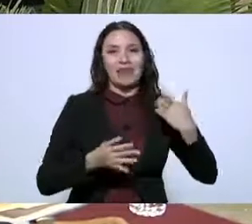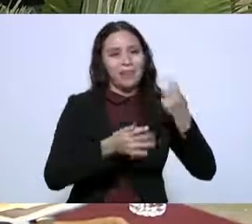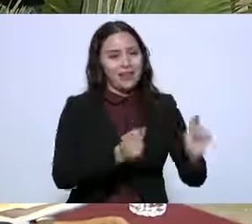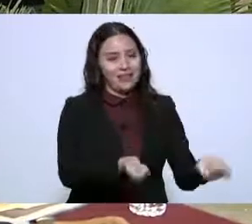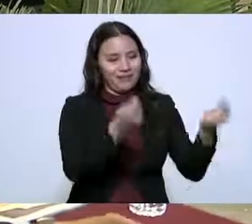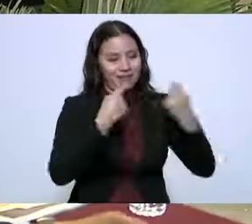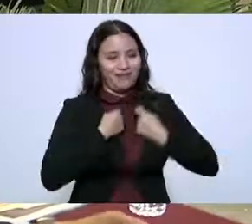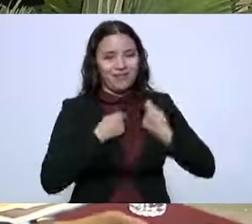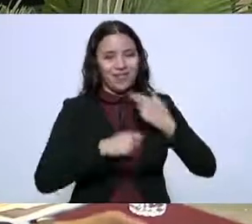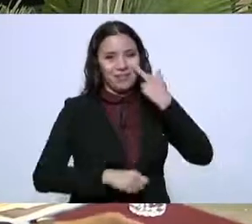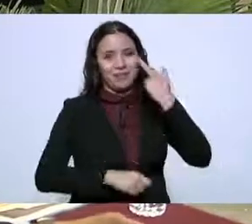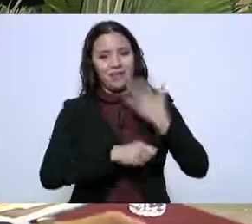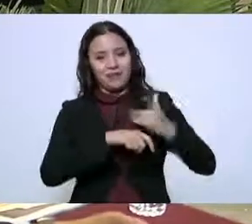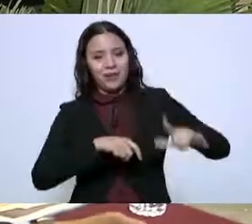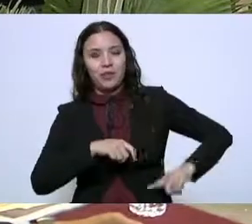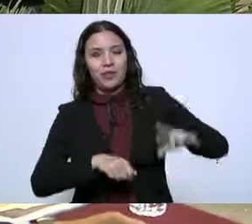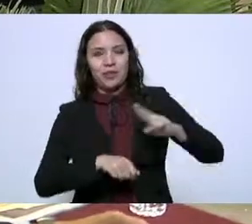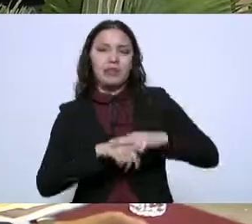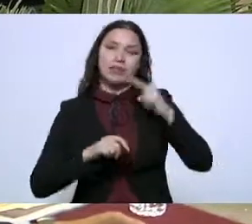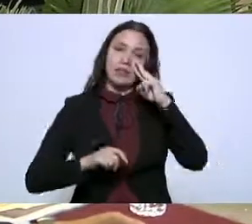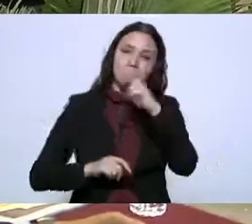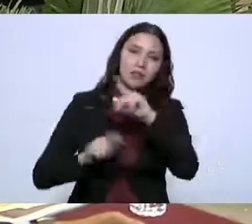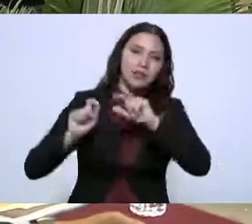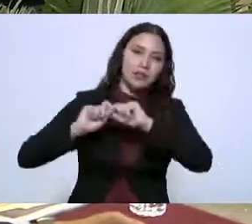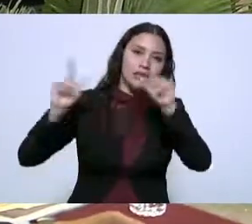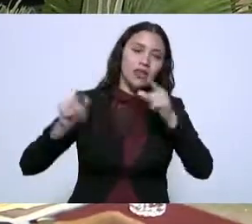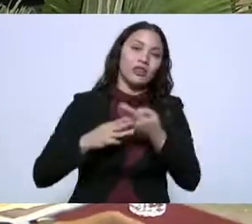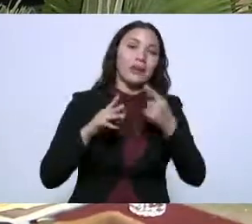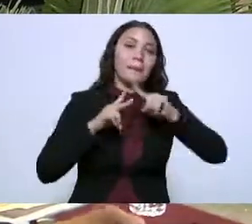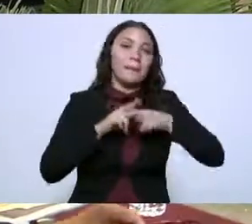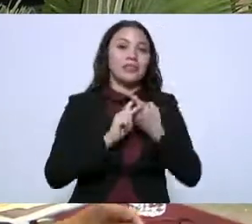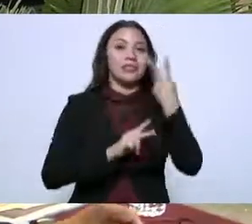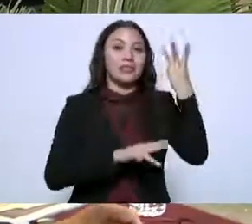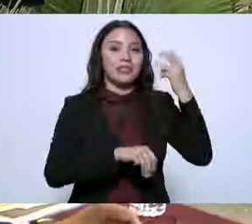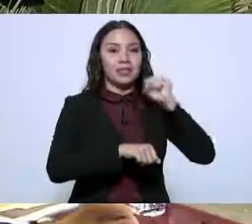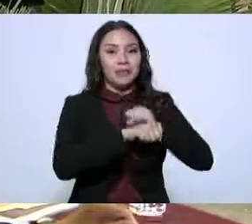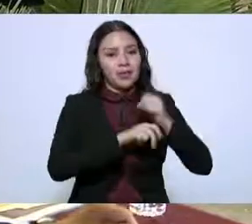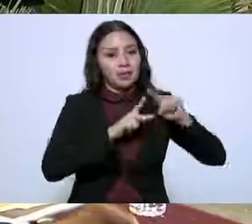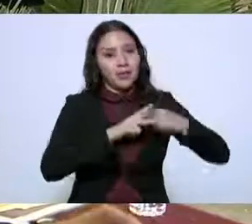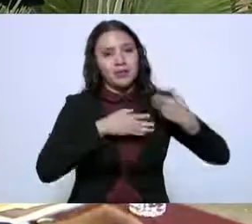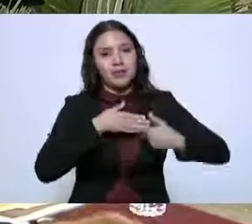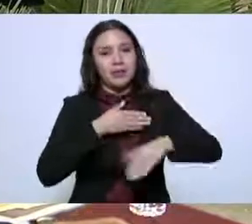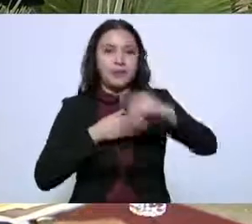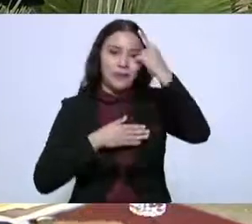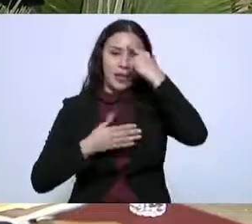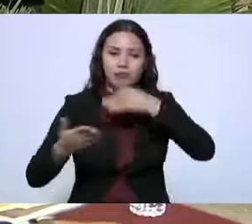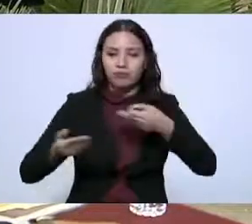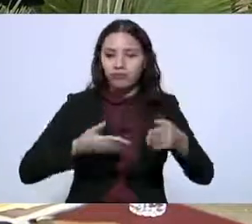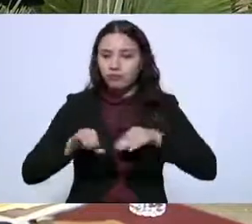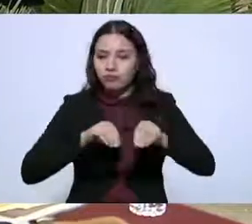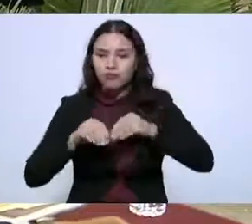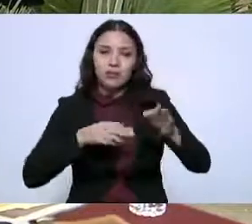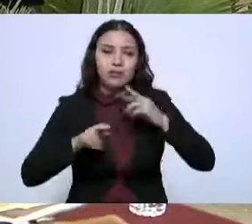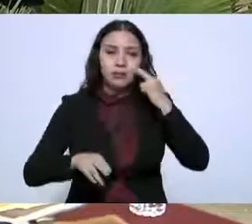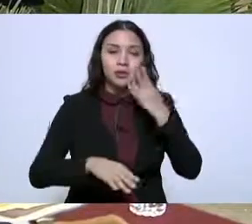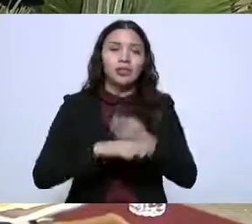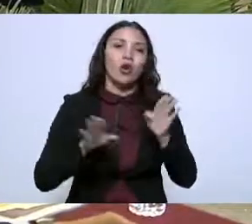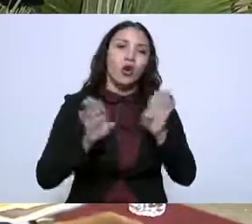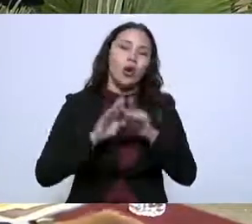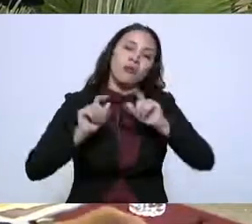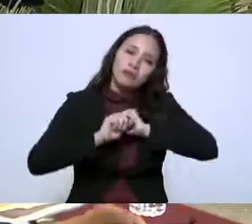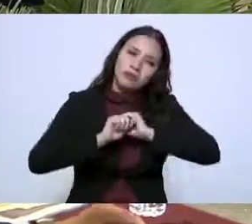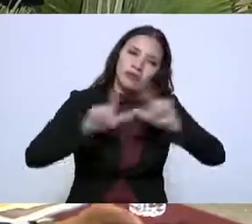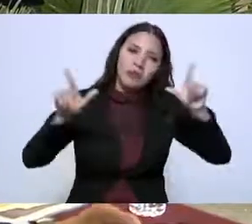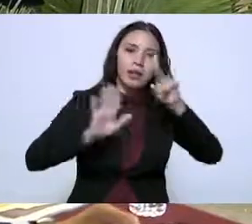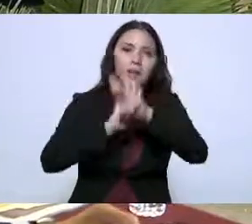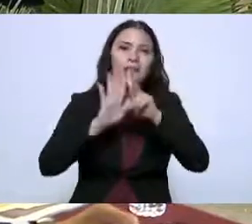toma de protesta estamos iniciando nuestra tercera semana de gestión pero queremos compartirlo como la visión política